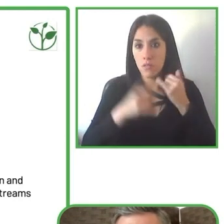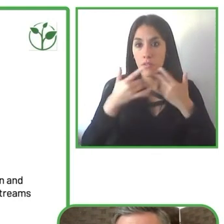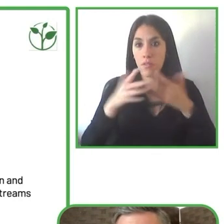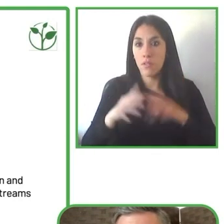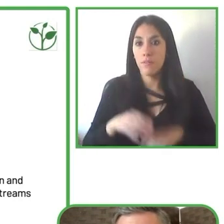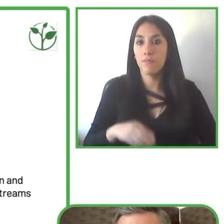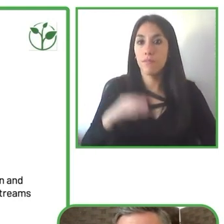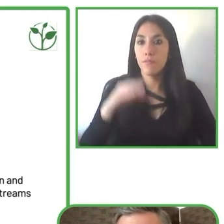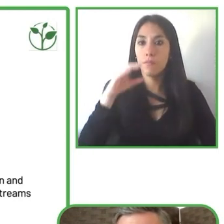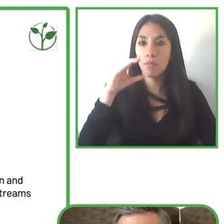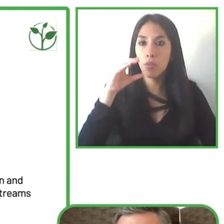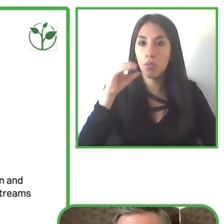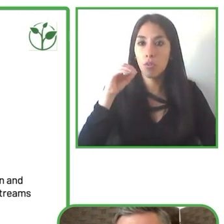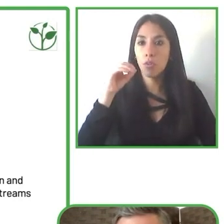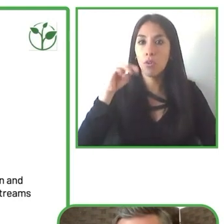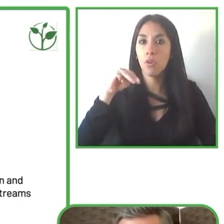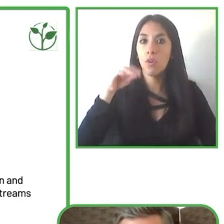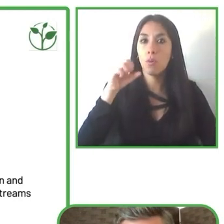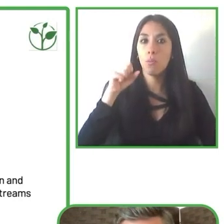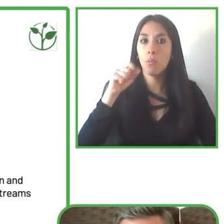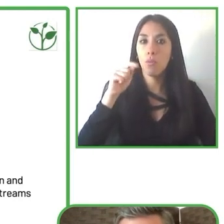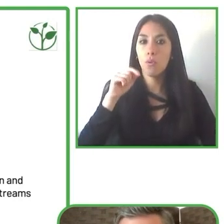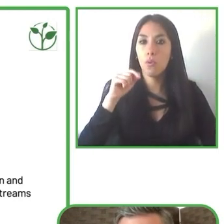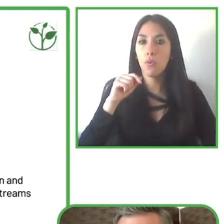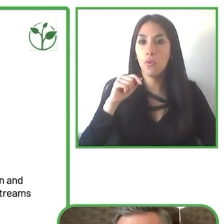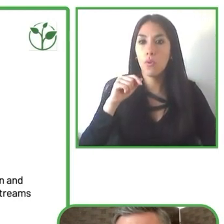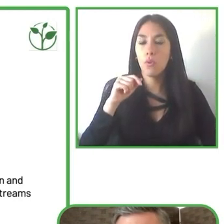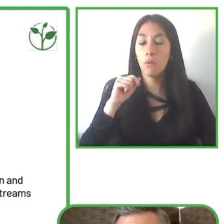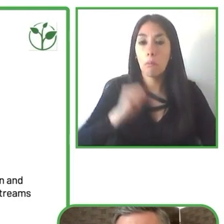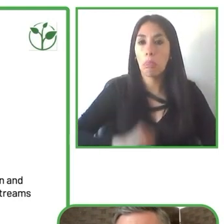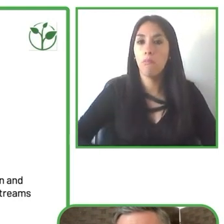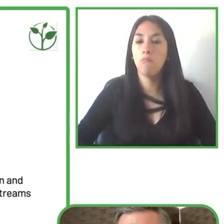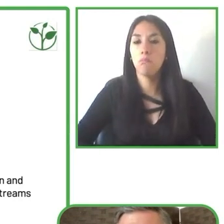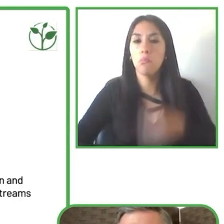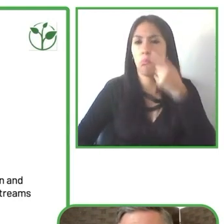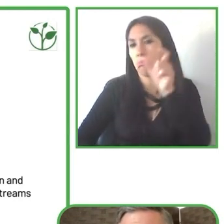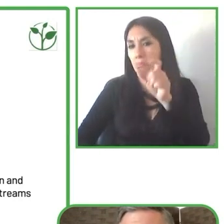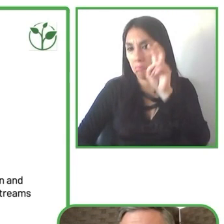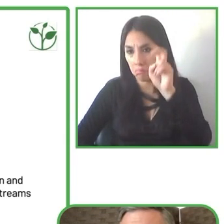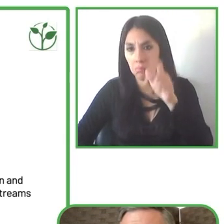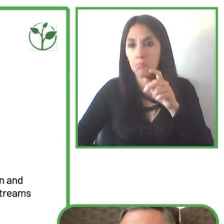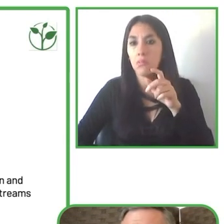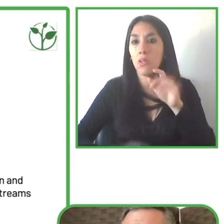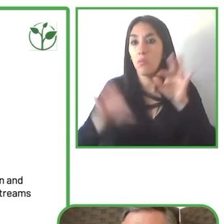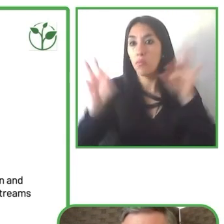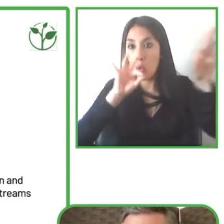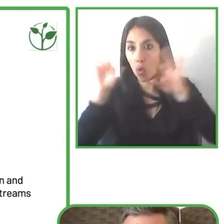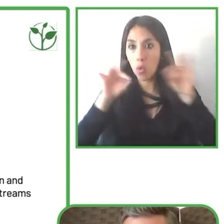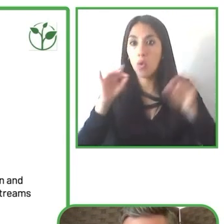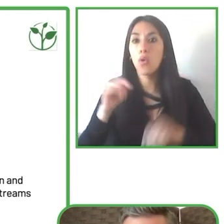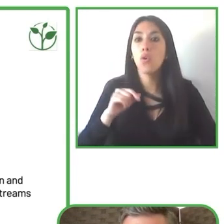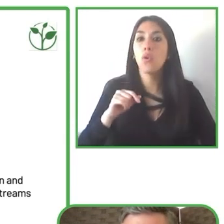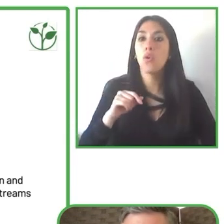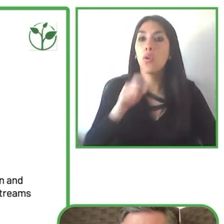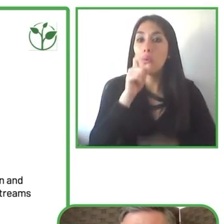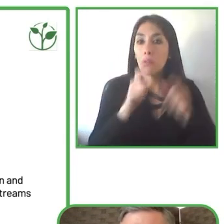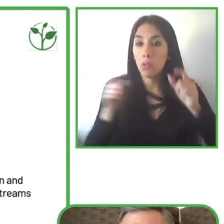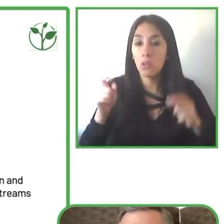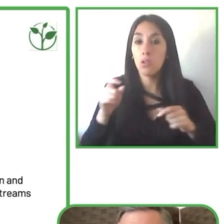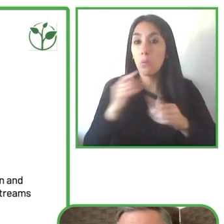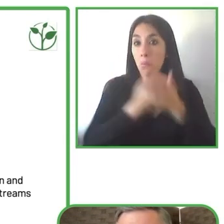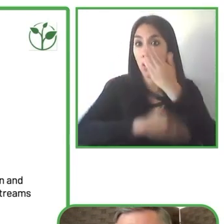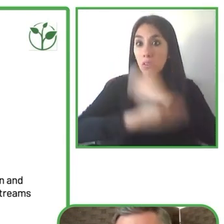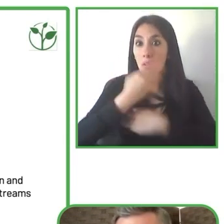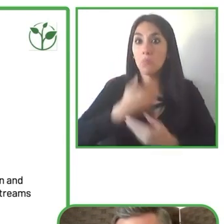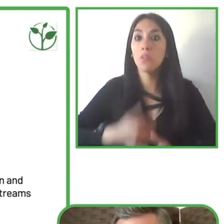han involucrado a usuarios con discapacidades y se han asegurado de que sus